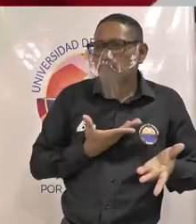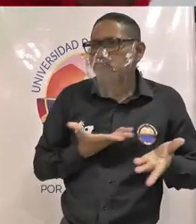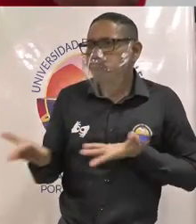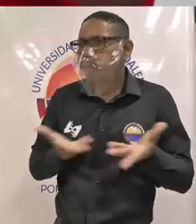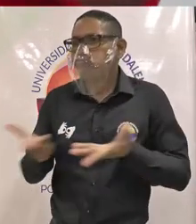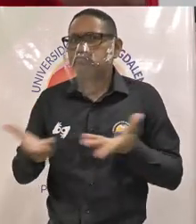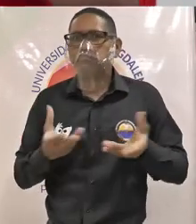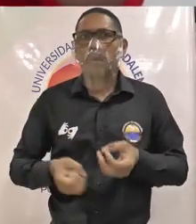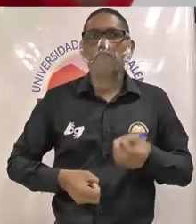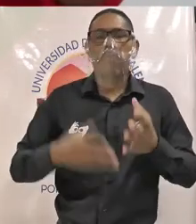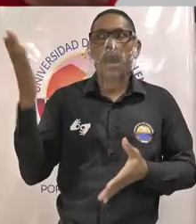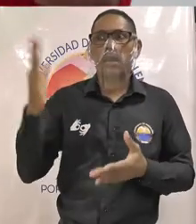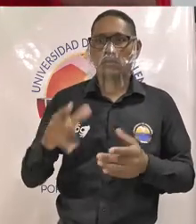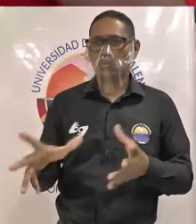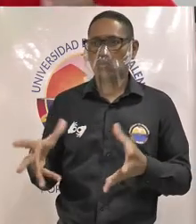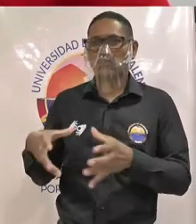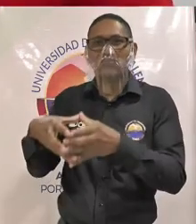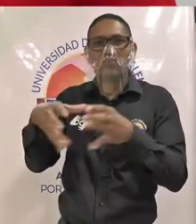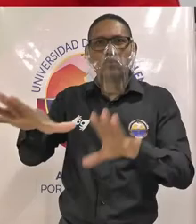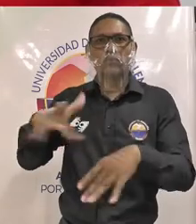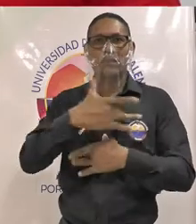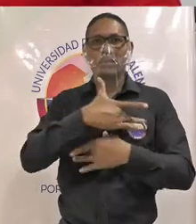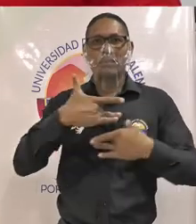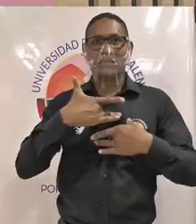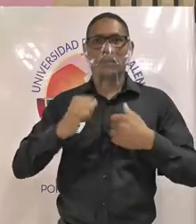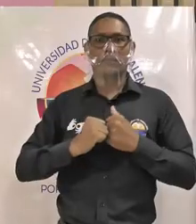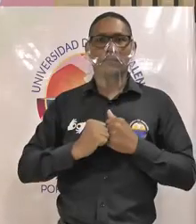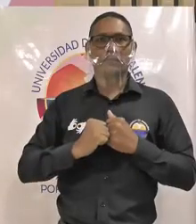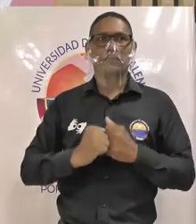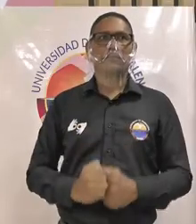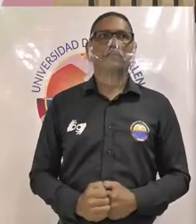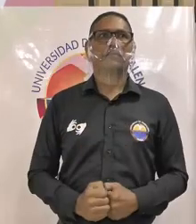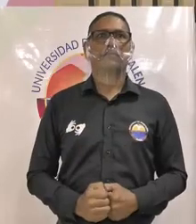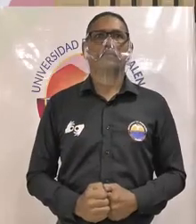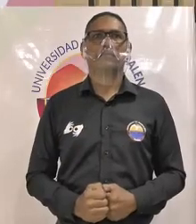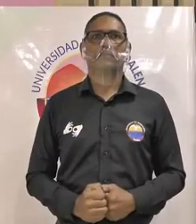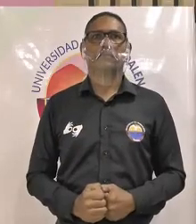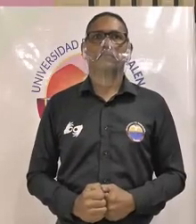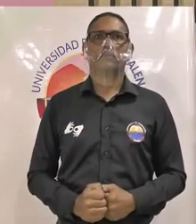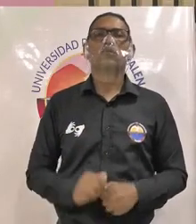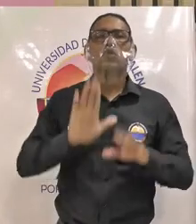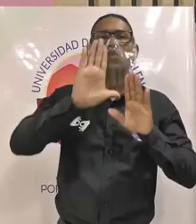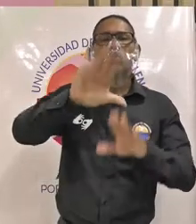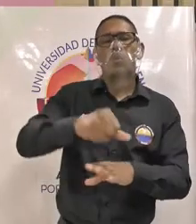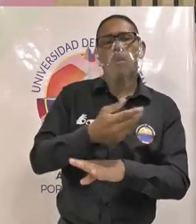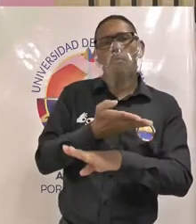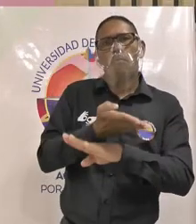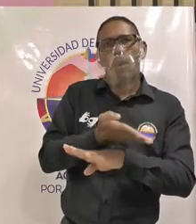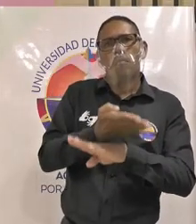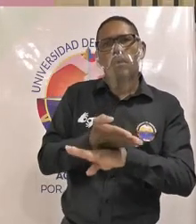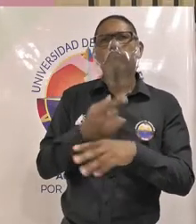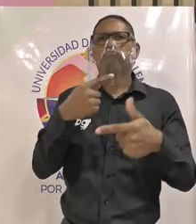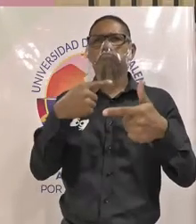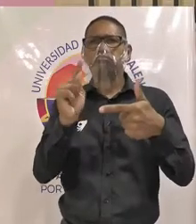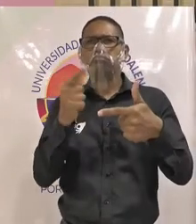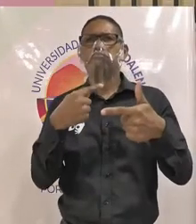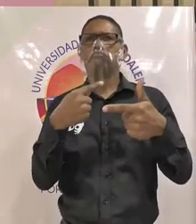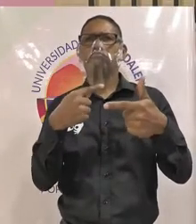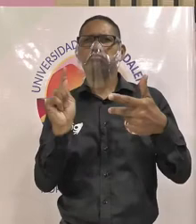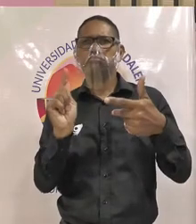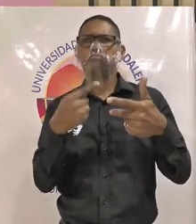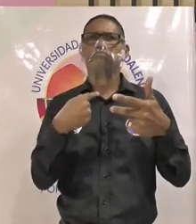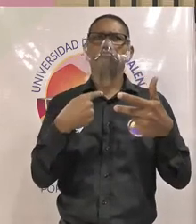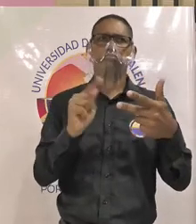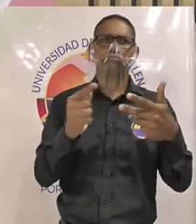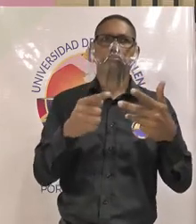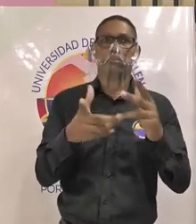y en especial a los del área de la salud Bueno, quiero destacar que cada una de las propuestas de ustedes de los contenidos